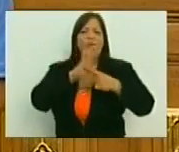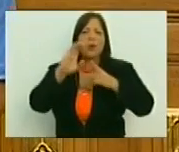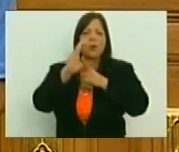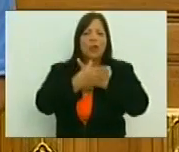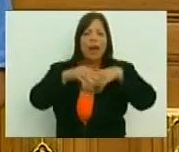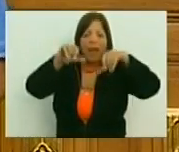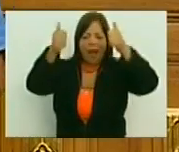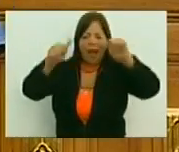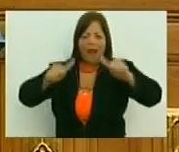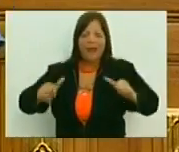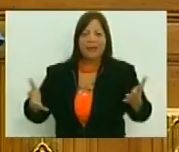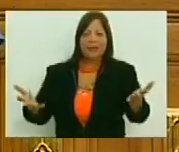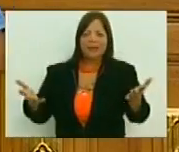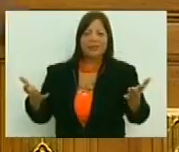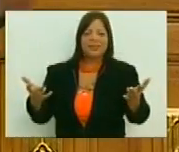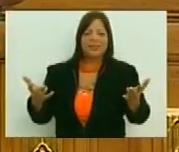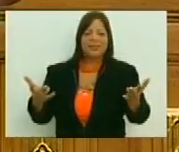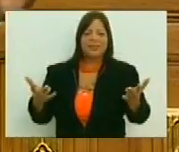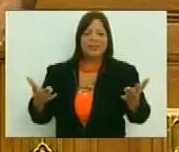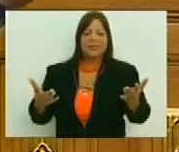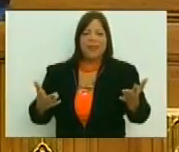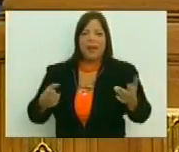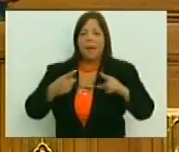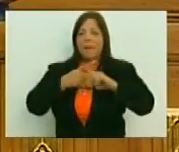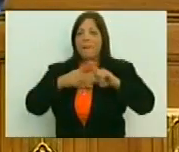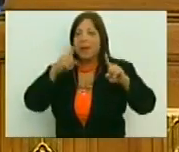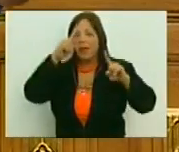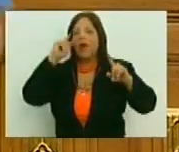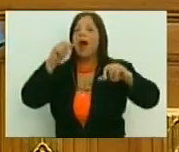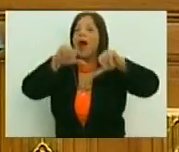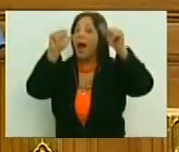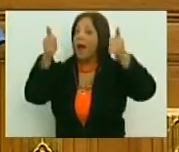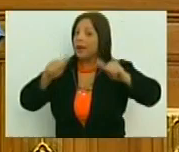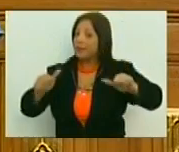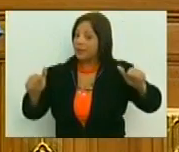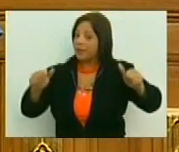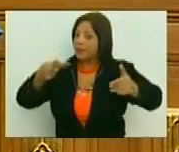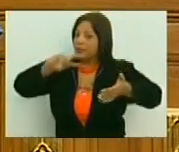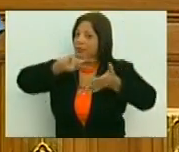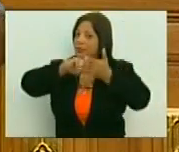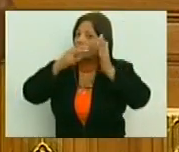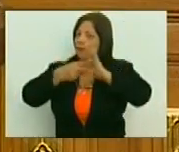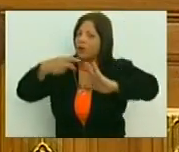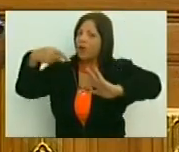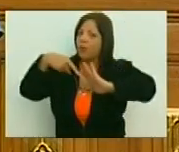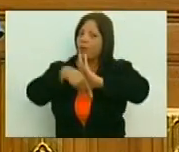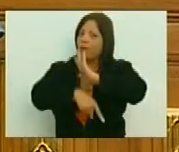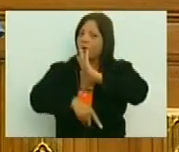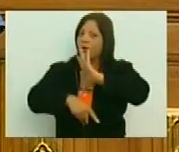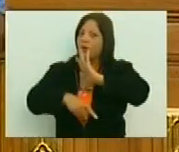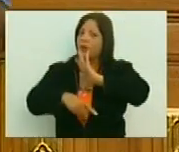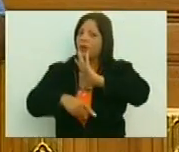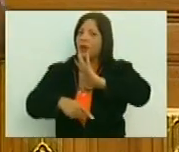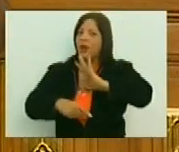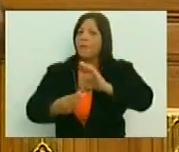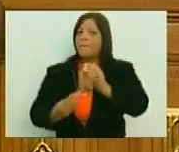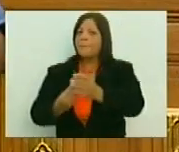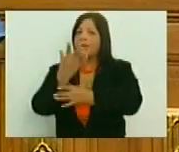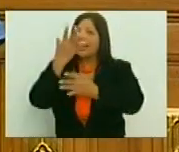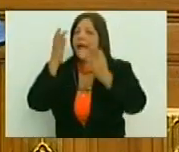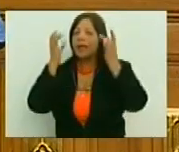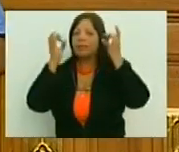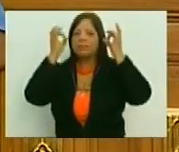expresiones artísticas, pero la expresión artística, y el arte en sí, tenemos que emplearlo, para crear